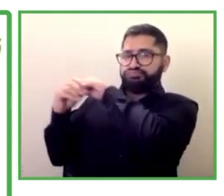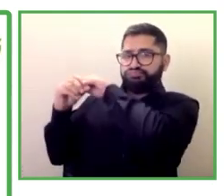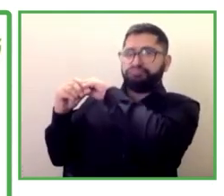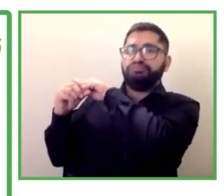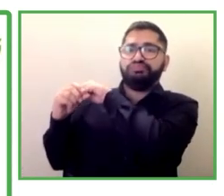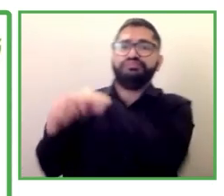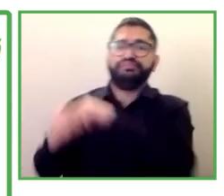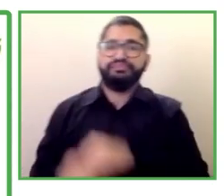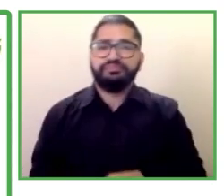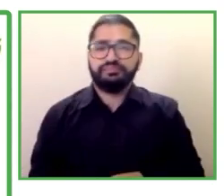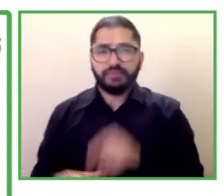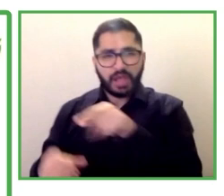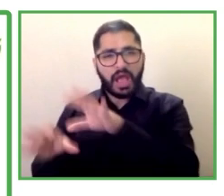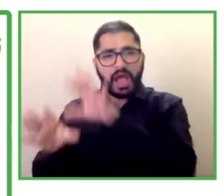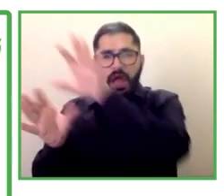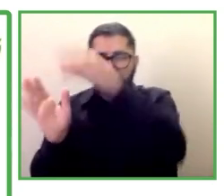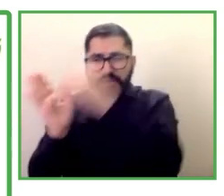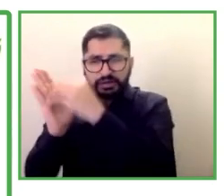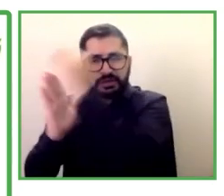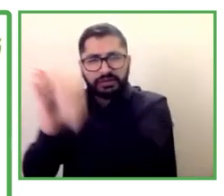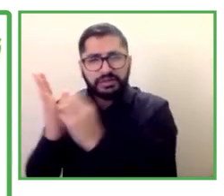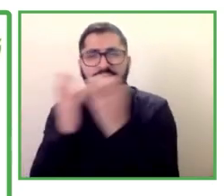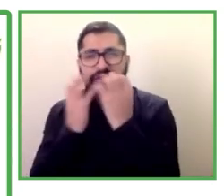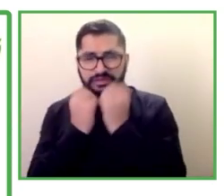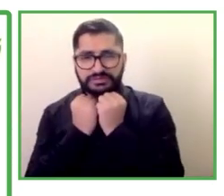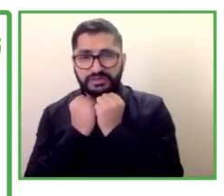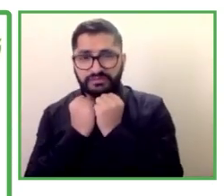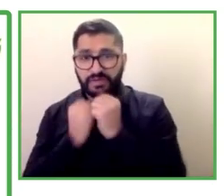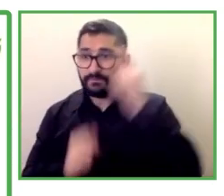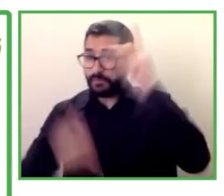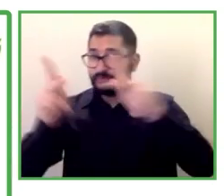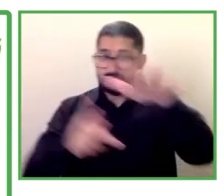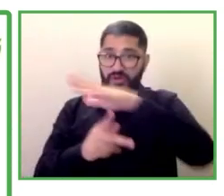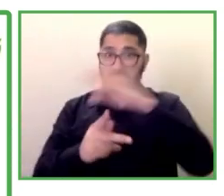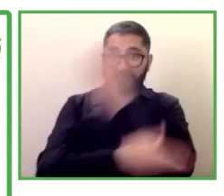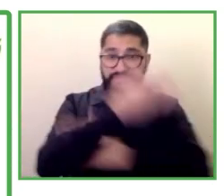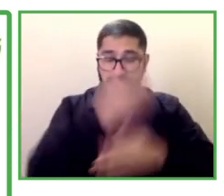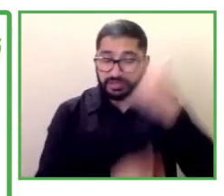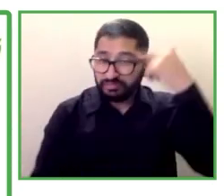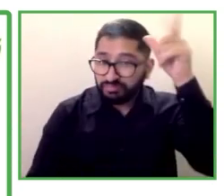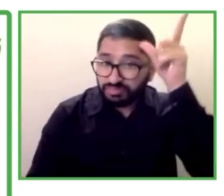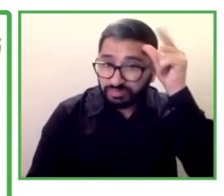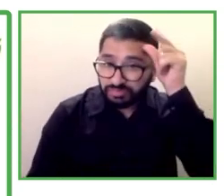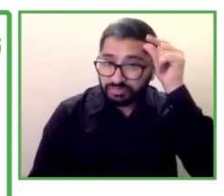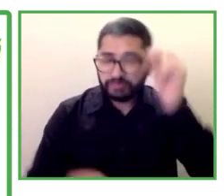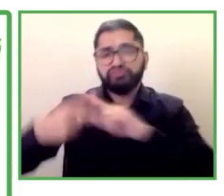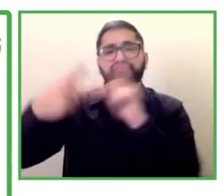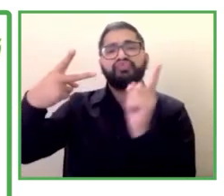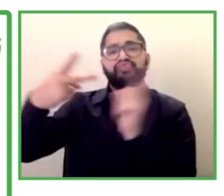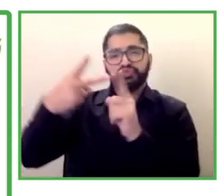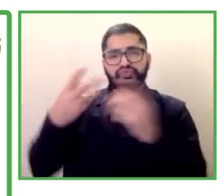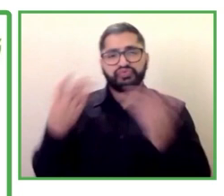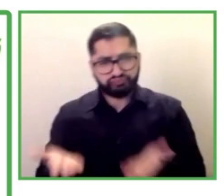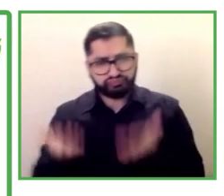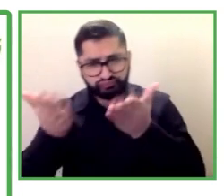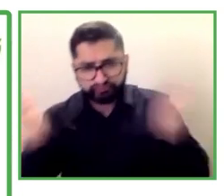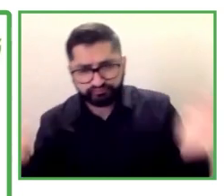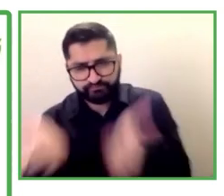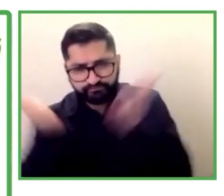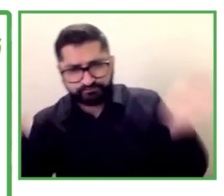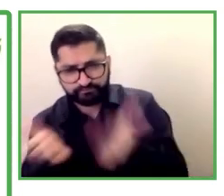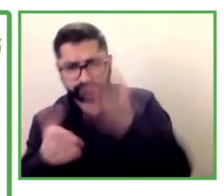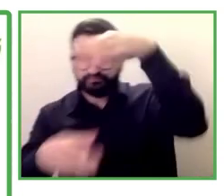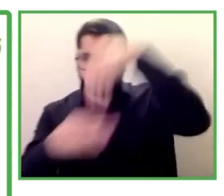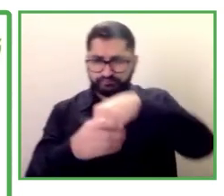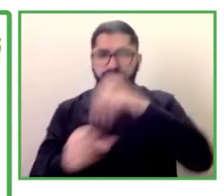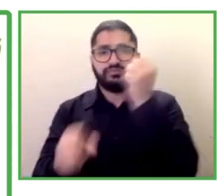la segunda actuación llevada a cabo para potenciar el empleo de las personas con discapacidad ha sido o es fomentar la